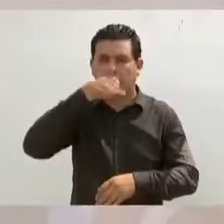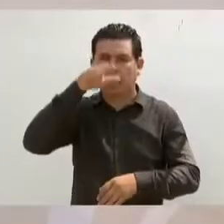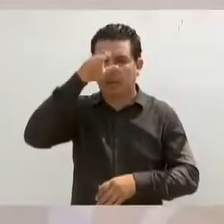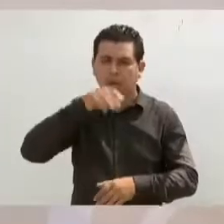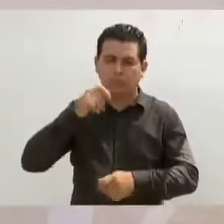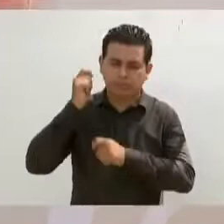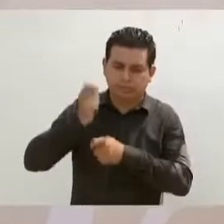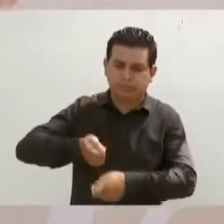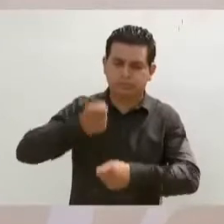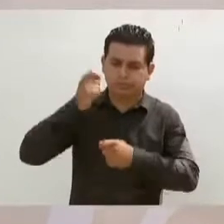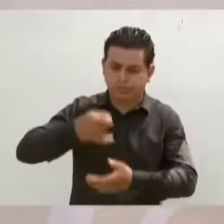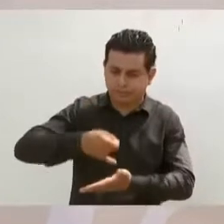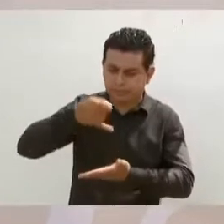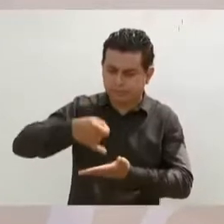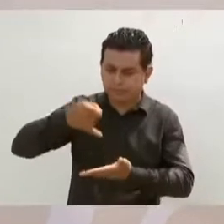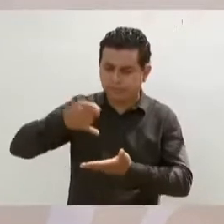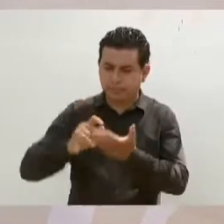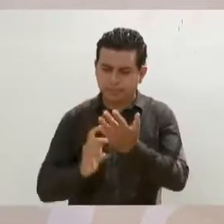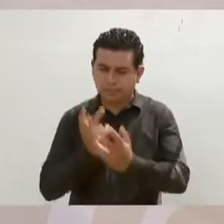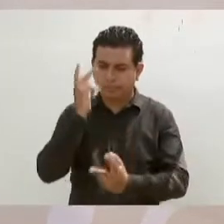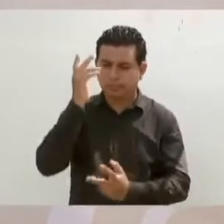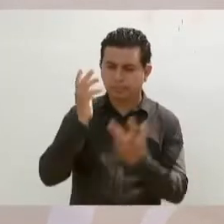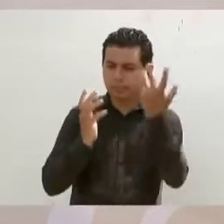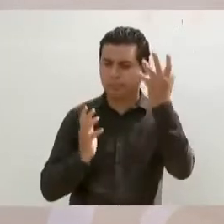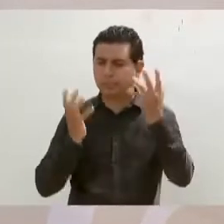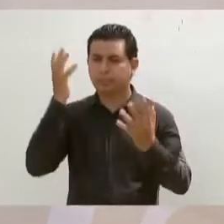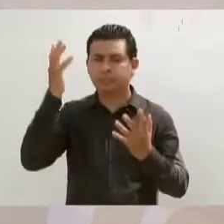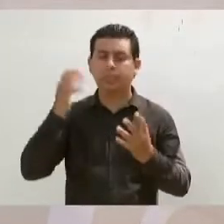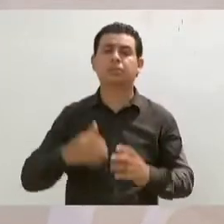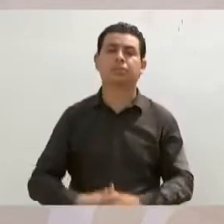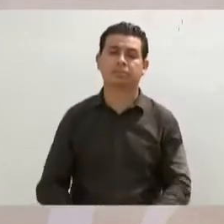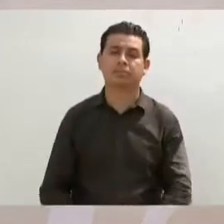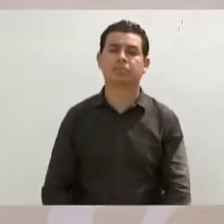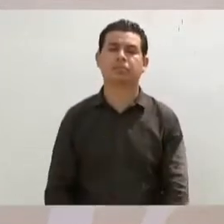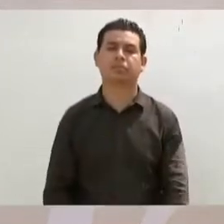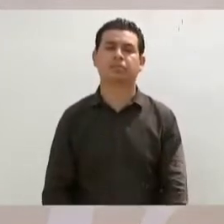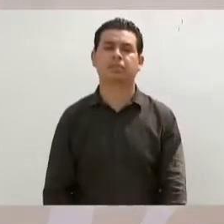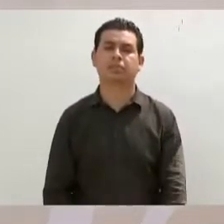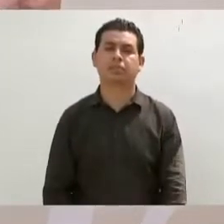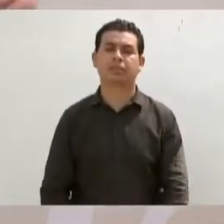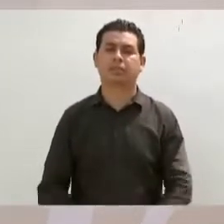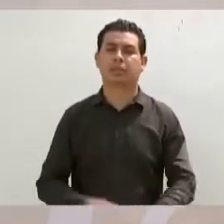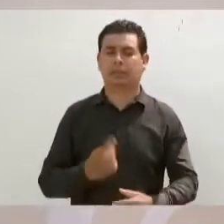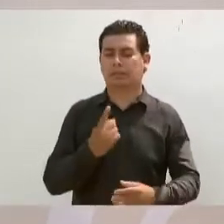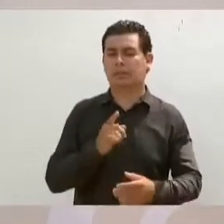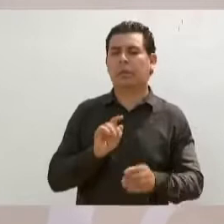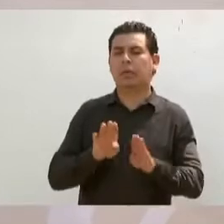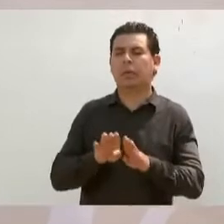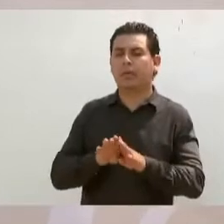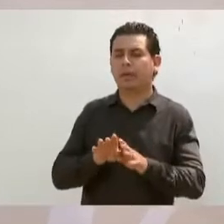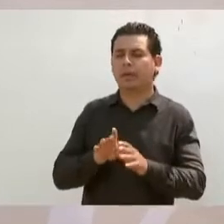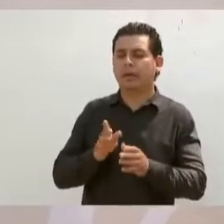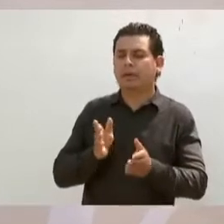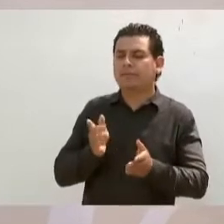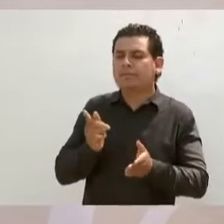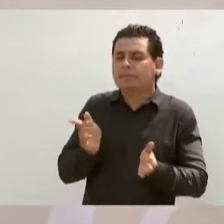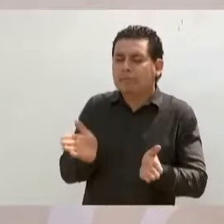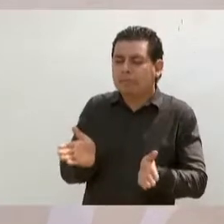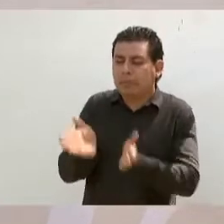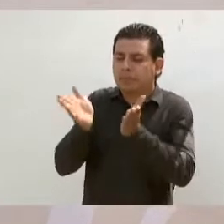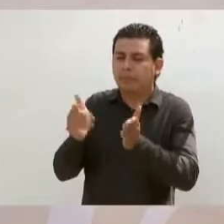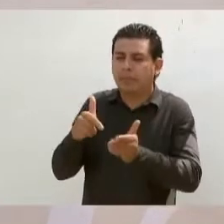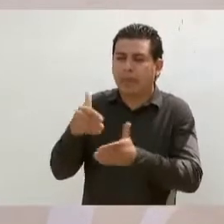en la región, pero que a veces un empujoncito era necesario.